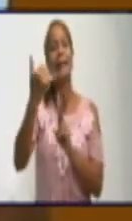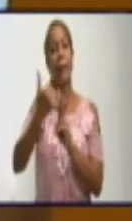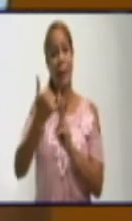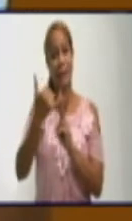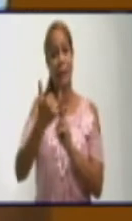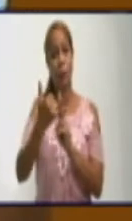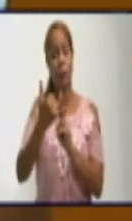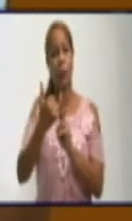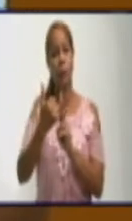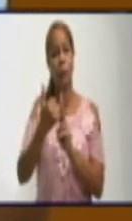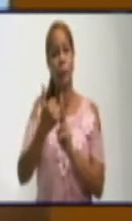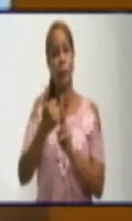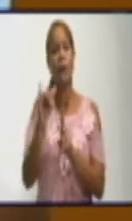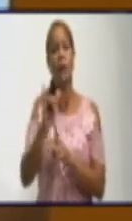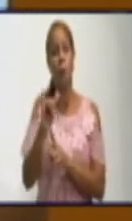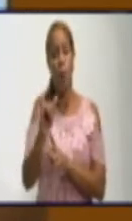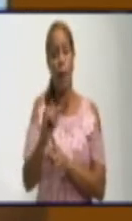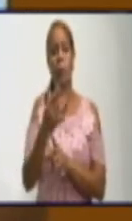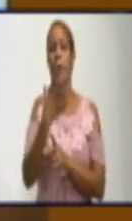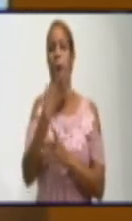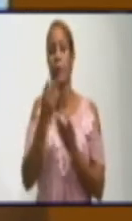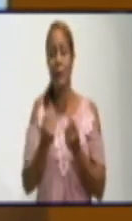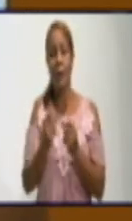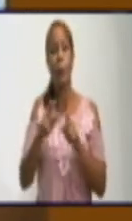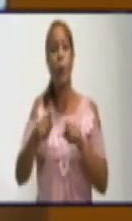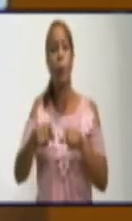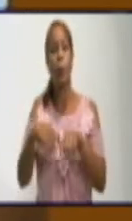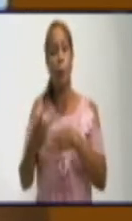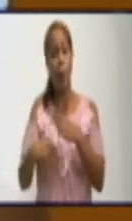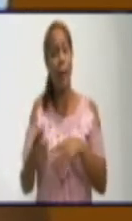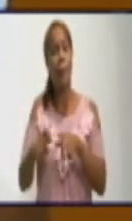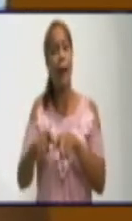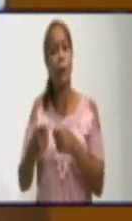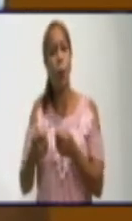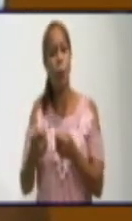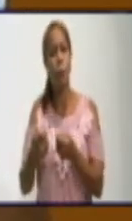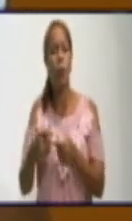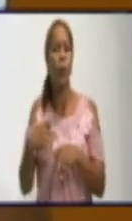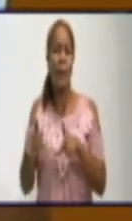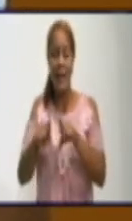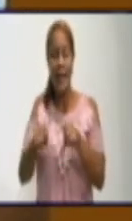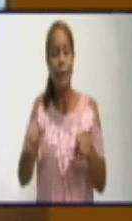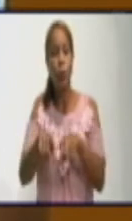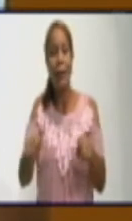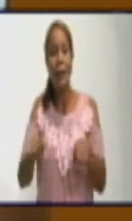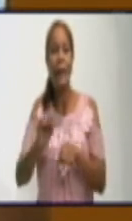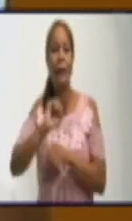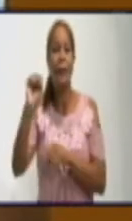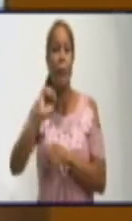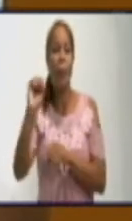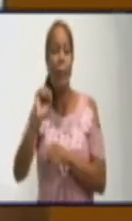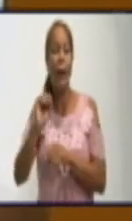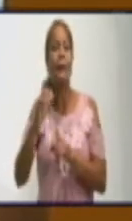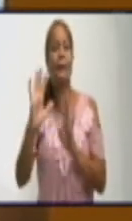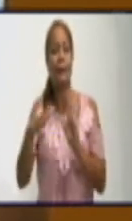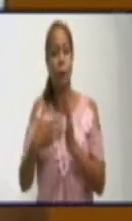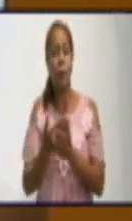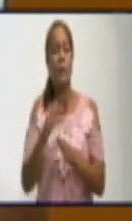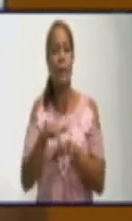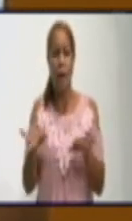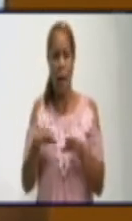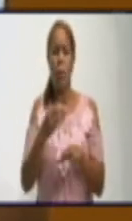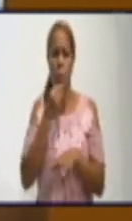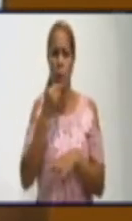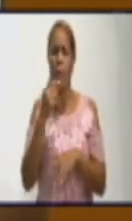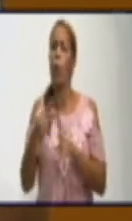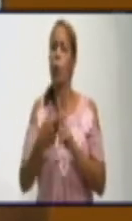la parte de abajo de Tamayito, que está afectada por una avería que tuvimos en la propia estación de bombeo con el hipoclorador, y ya la debemos resolver en el transcurso